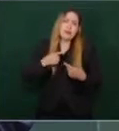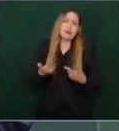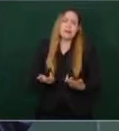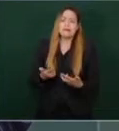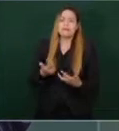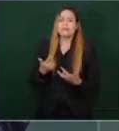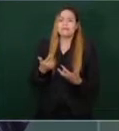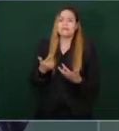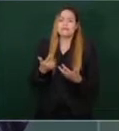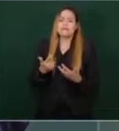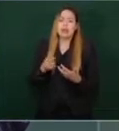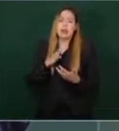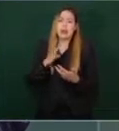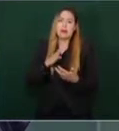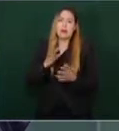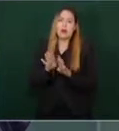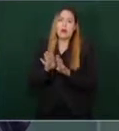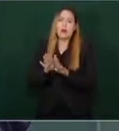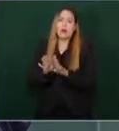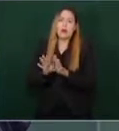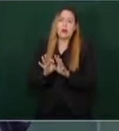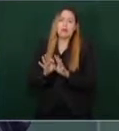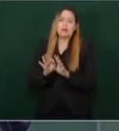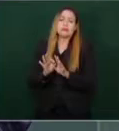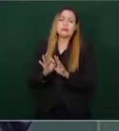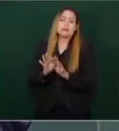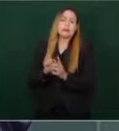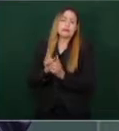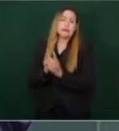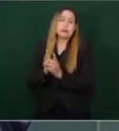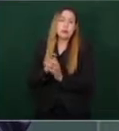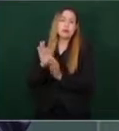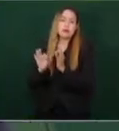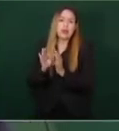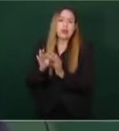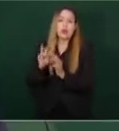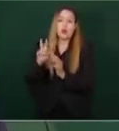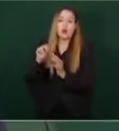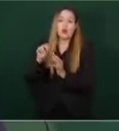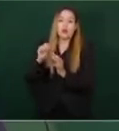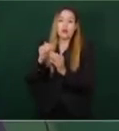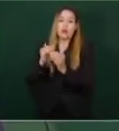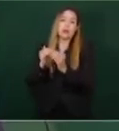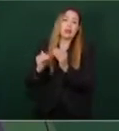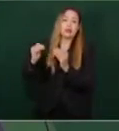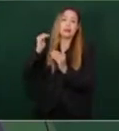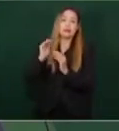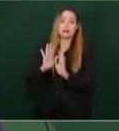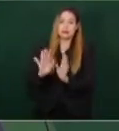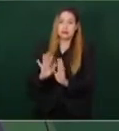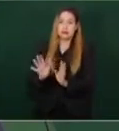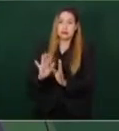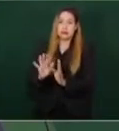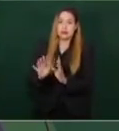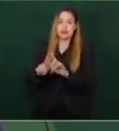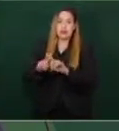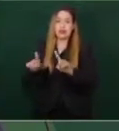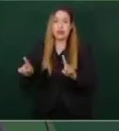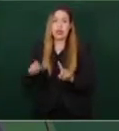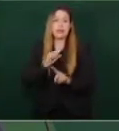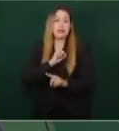de privilegio o excepcional, tiene que